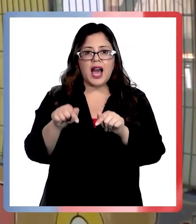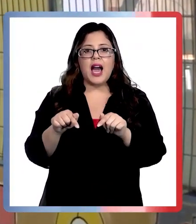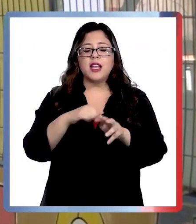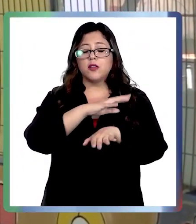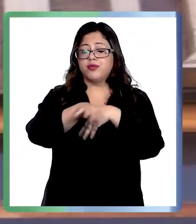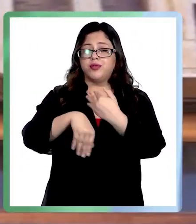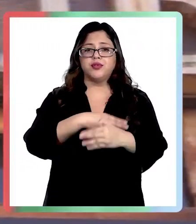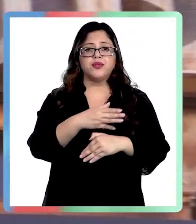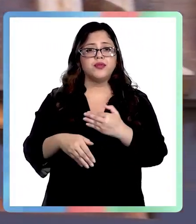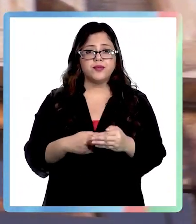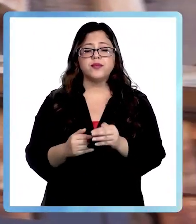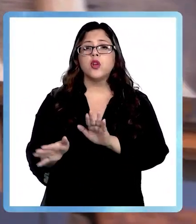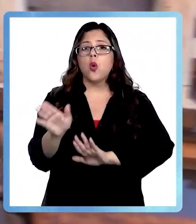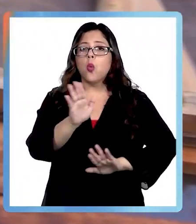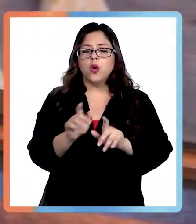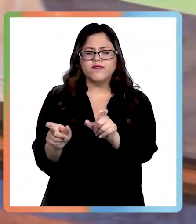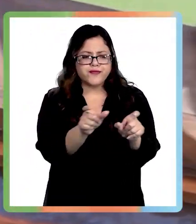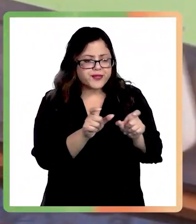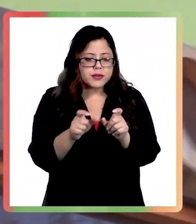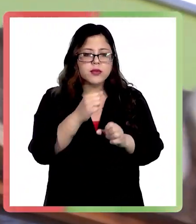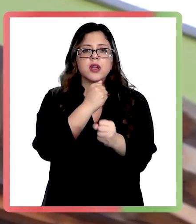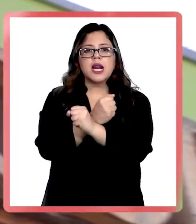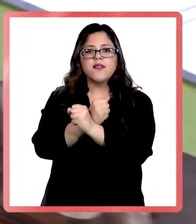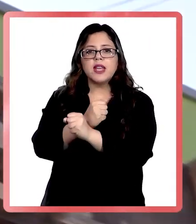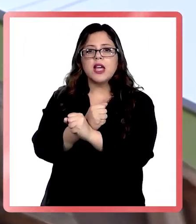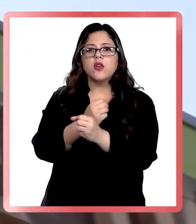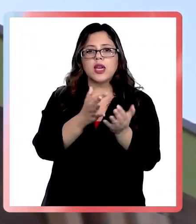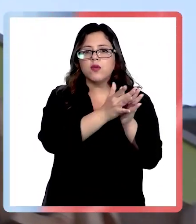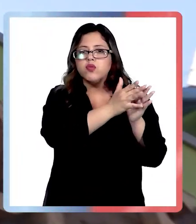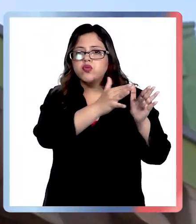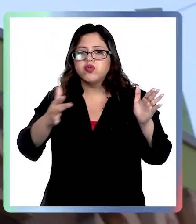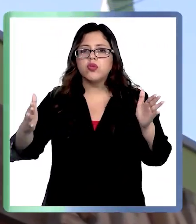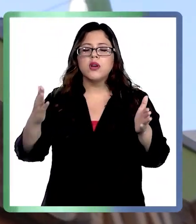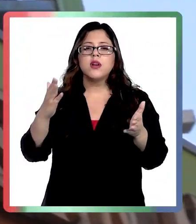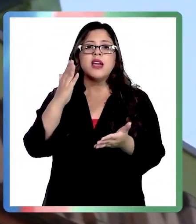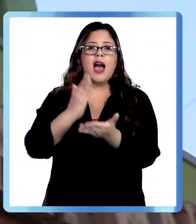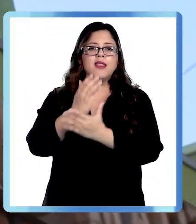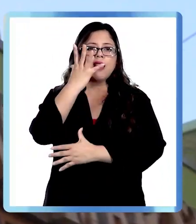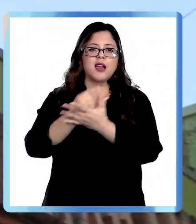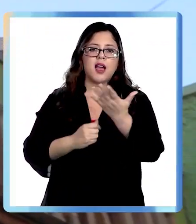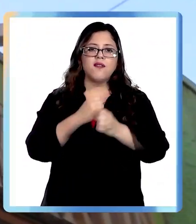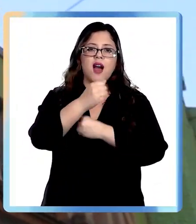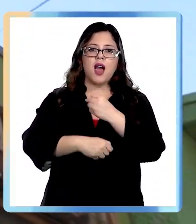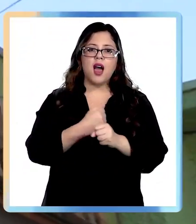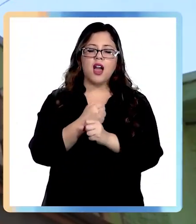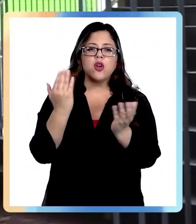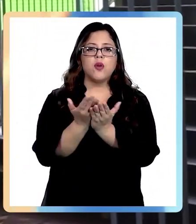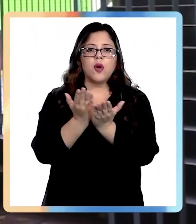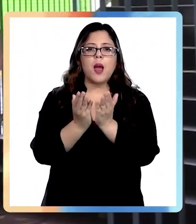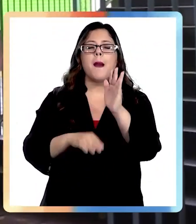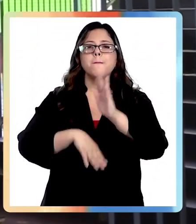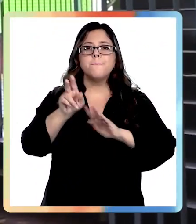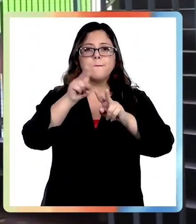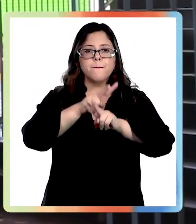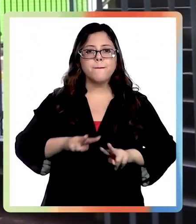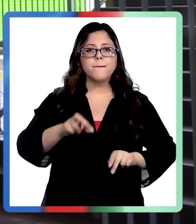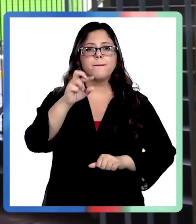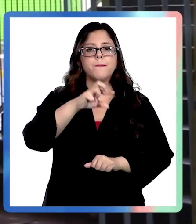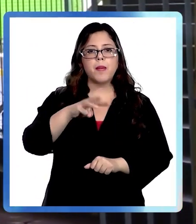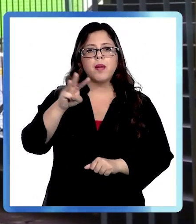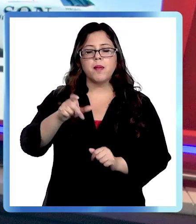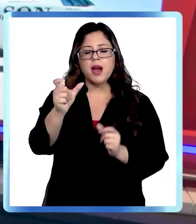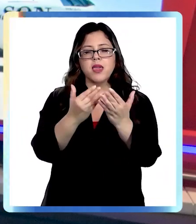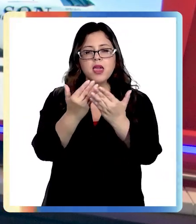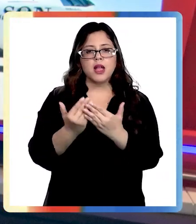Resguardo de carabinero que se mantendrá hasta finalizar el año escolar, como una medida de entregar mayor tranquilidad a los padres y alumnos.